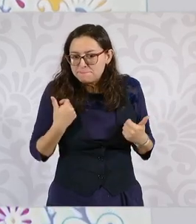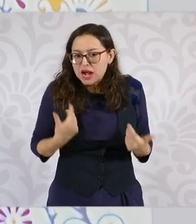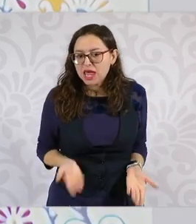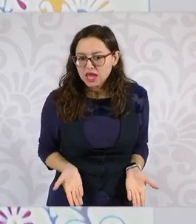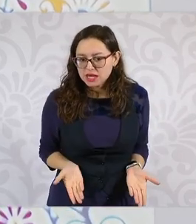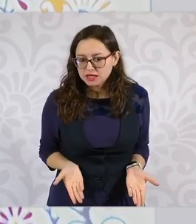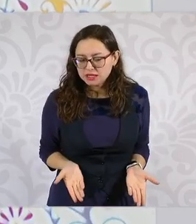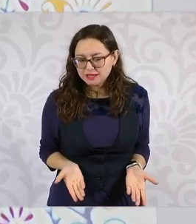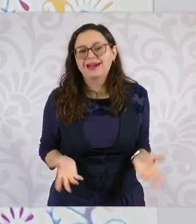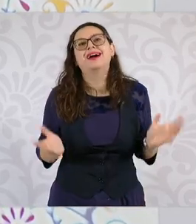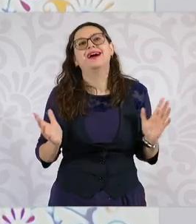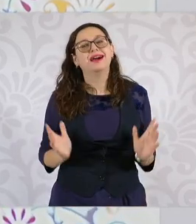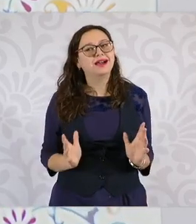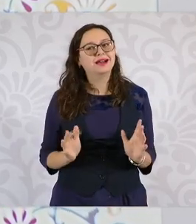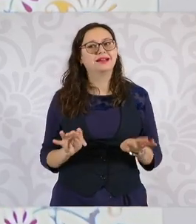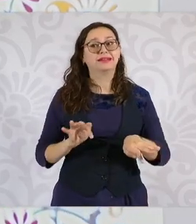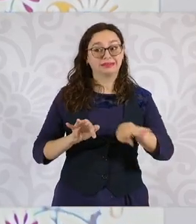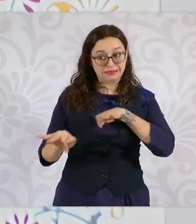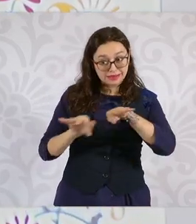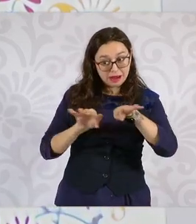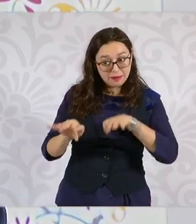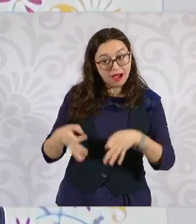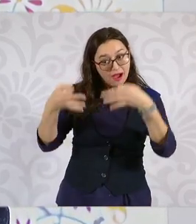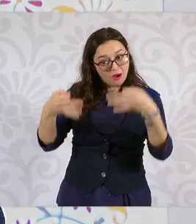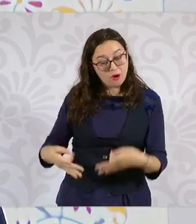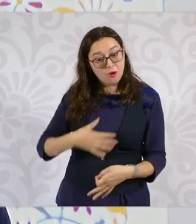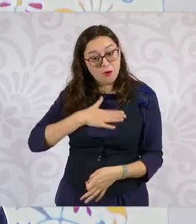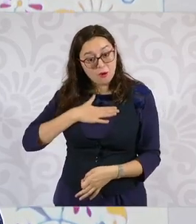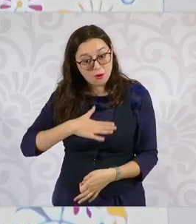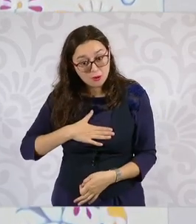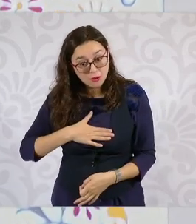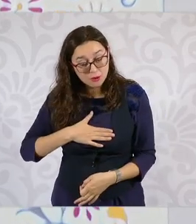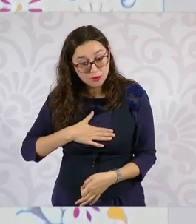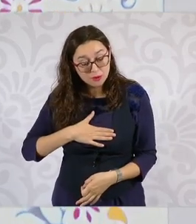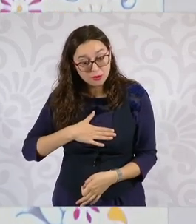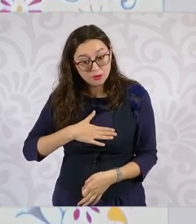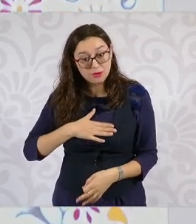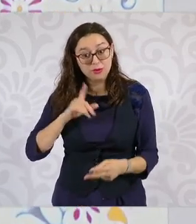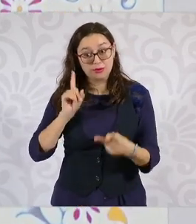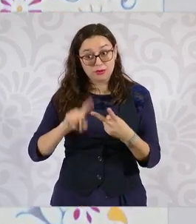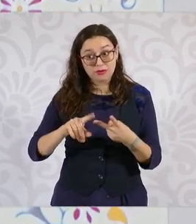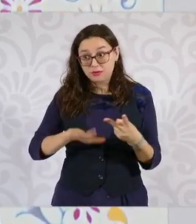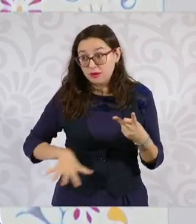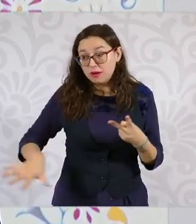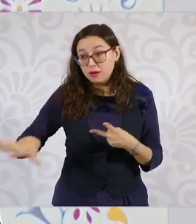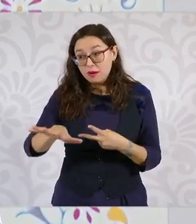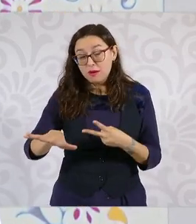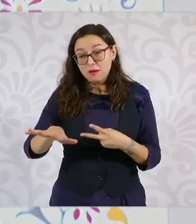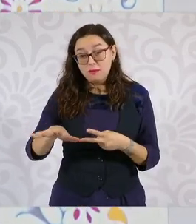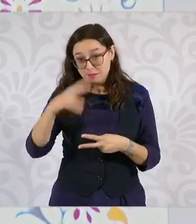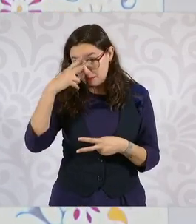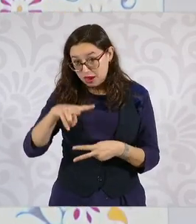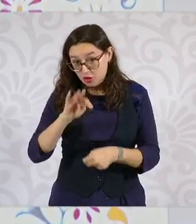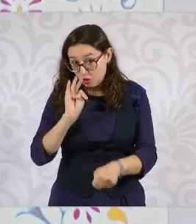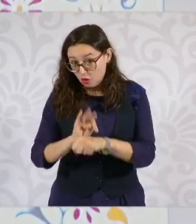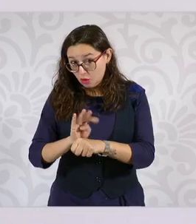buenos empleos. Y lo que queremos es el bienestar de las y los mexicanos.